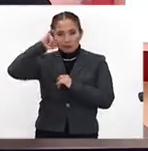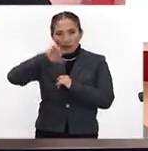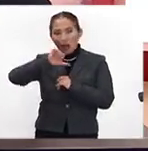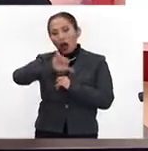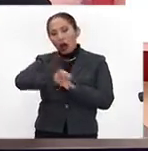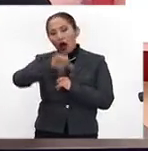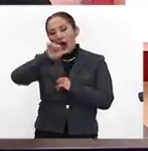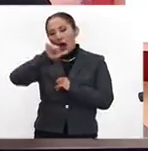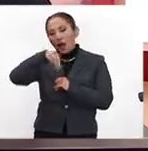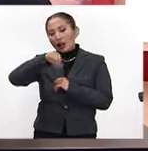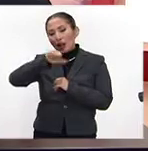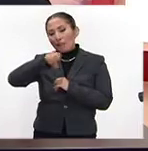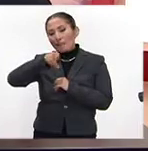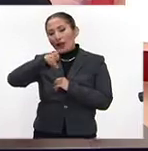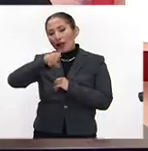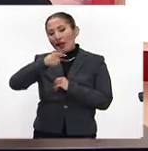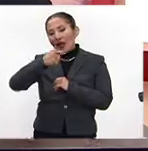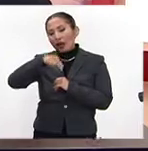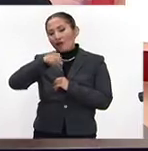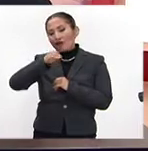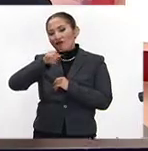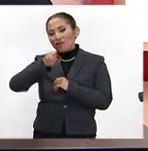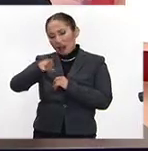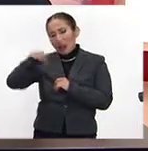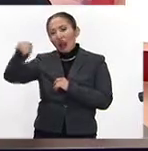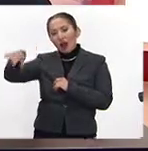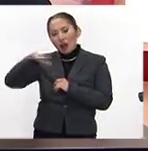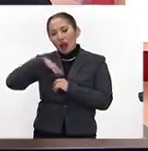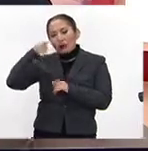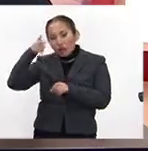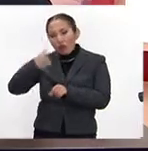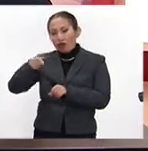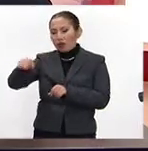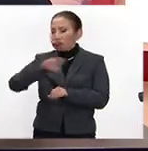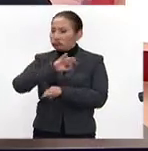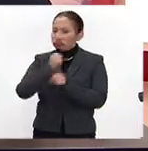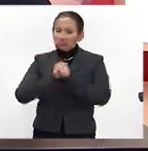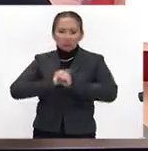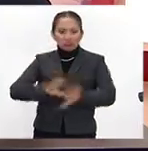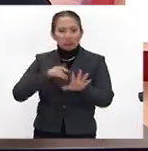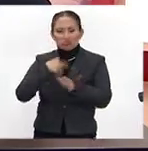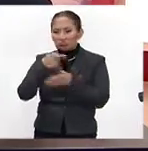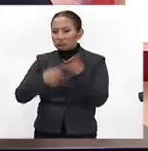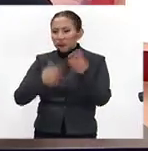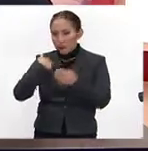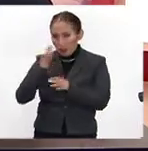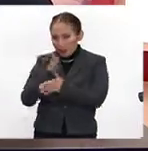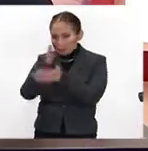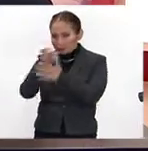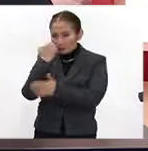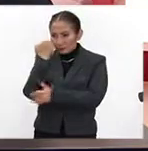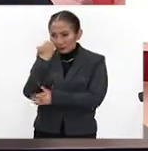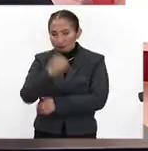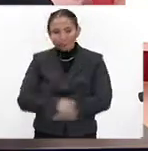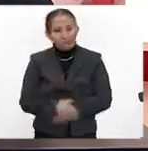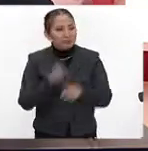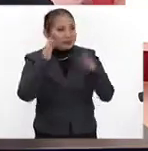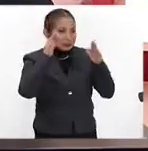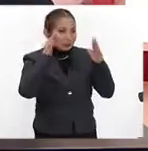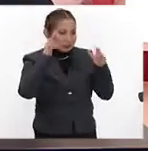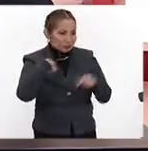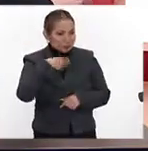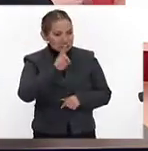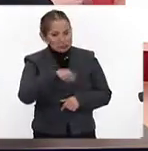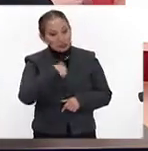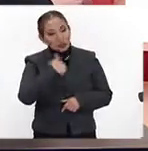anamarganfer. Ahí pueden encontrarlos. Les damos toda la información para que nos lleven a sus colegios. Pues qué maravilla. Yo